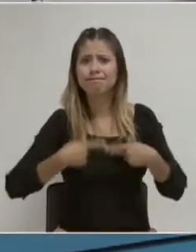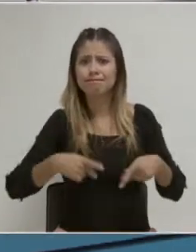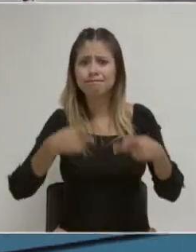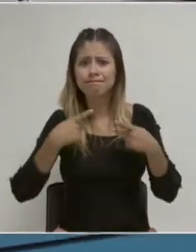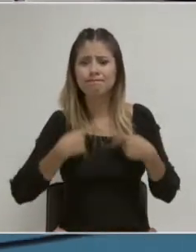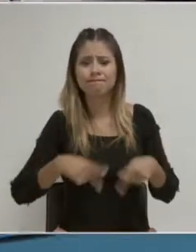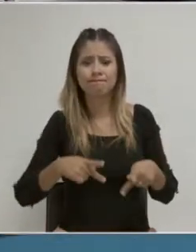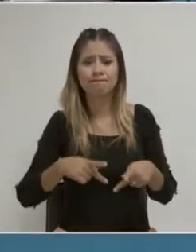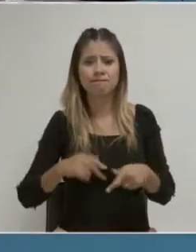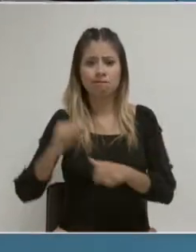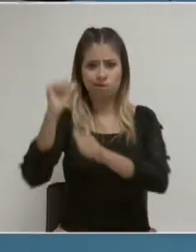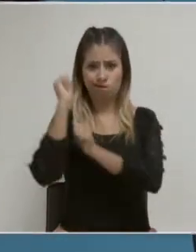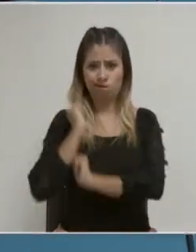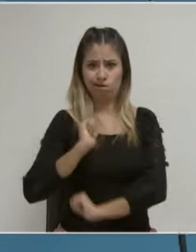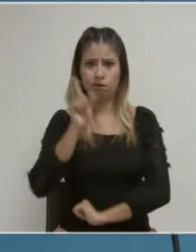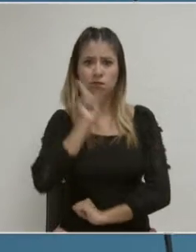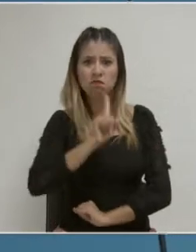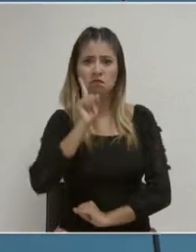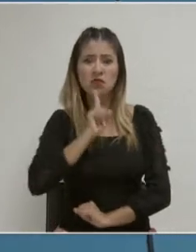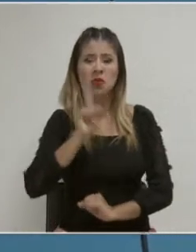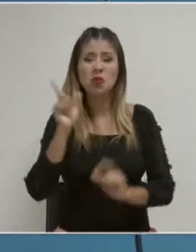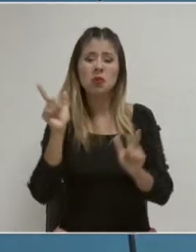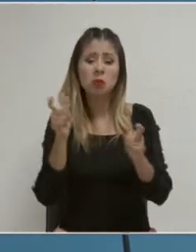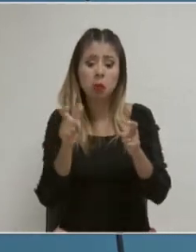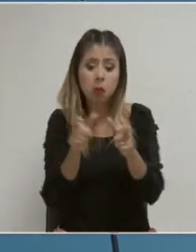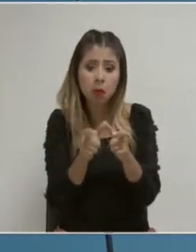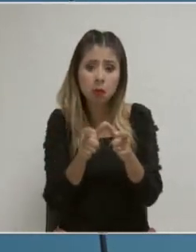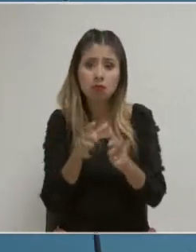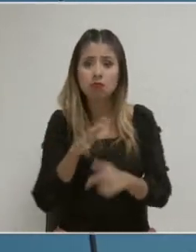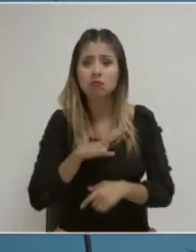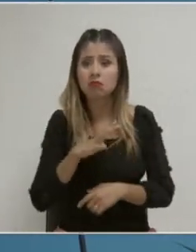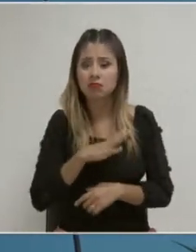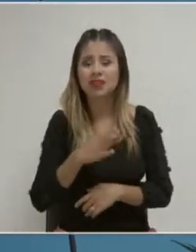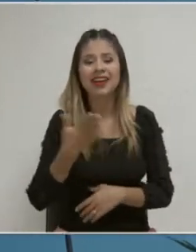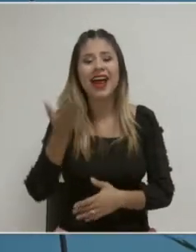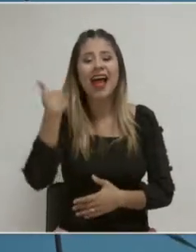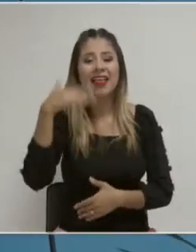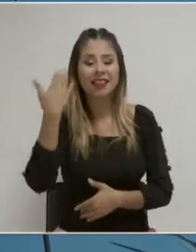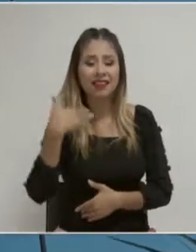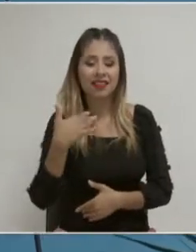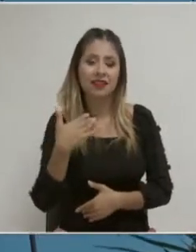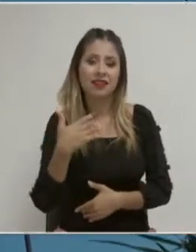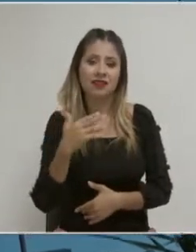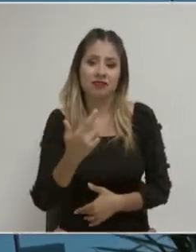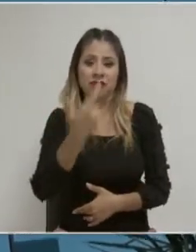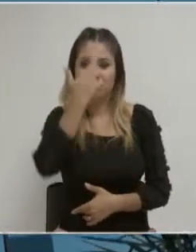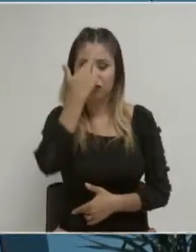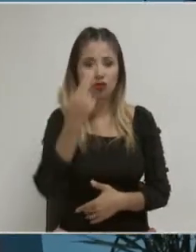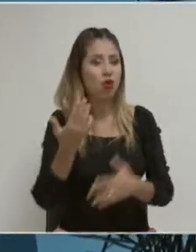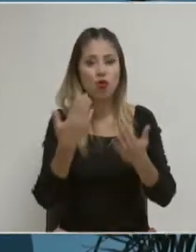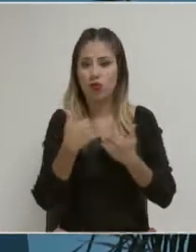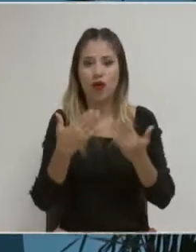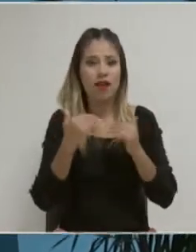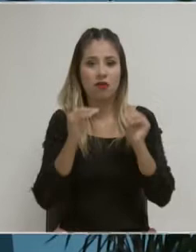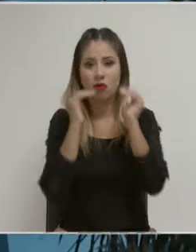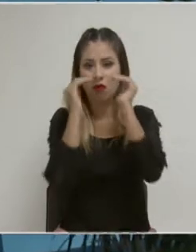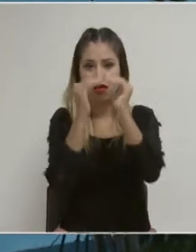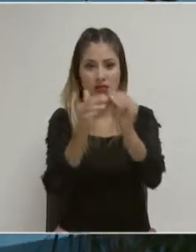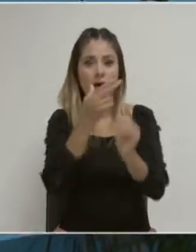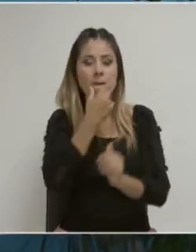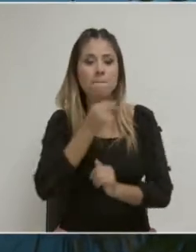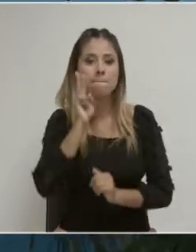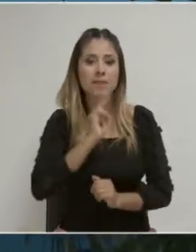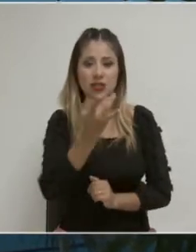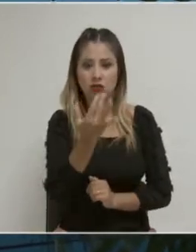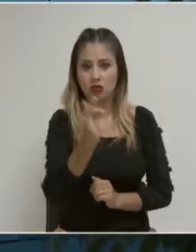presididas por una mujer, a comparación de años anteriores o elecciones o procesos anteriores donde no estaba obligada la paridad. Entonces, quiere decir que de